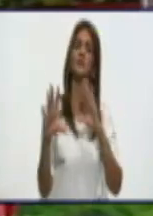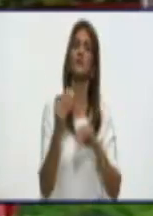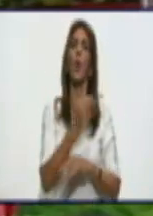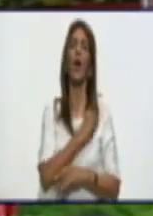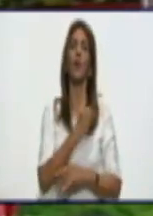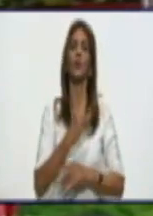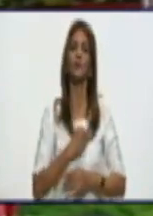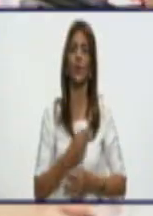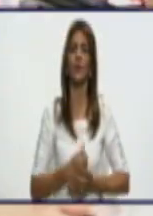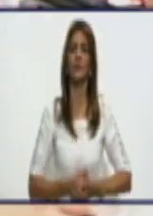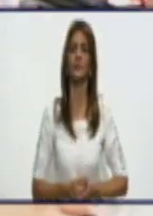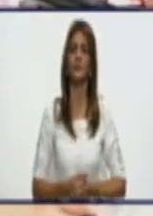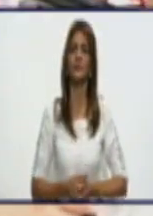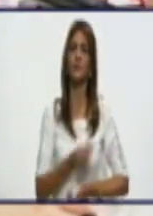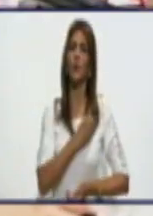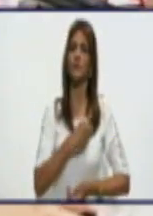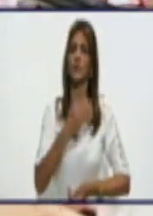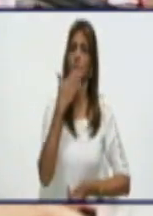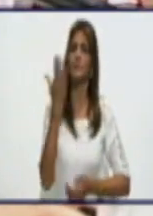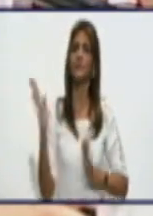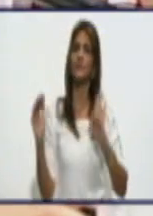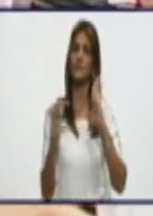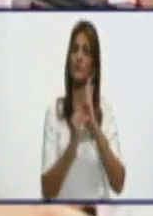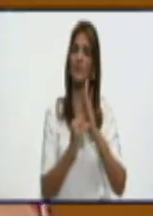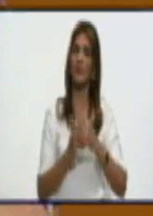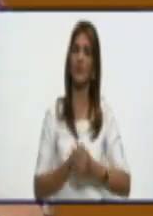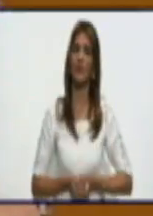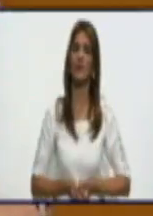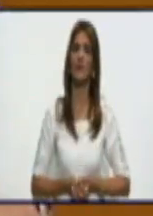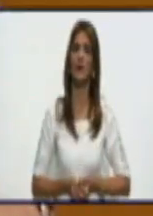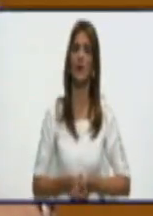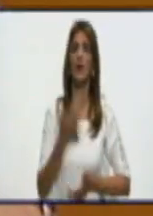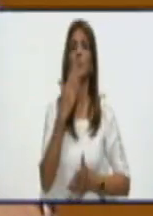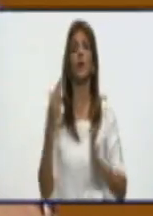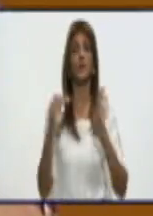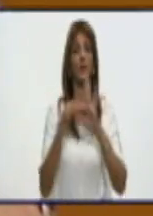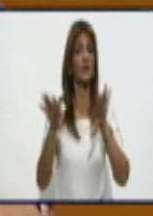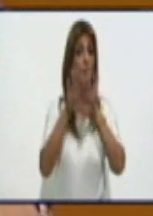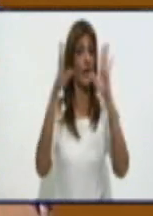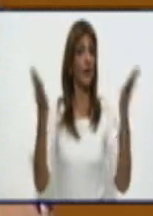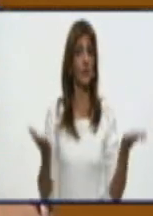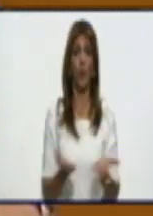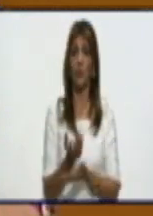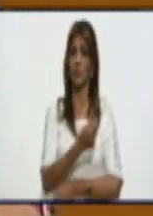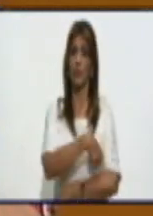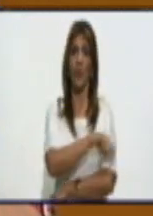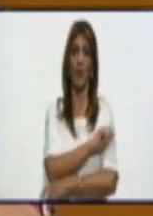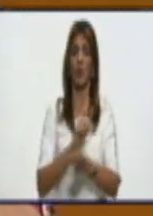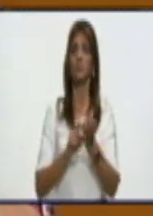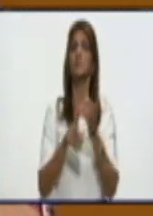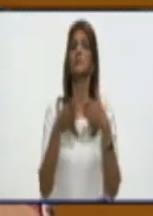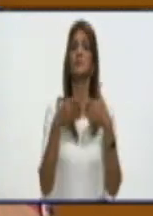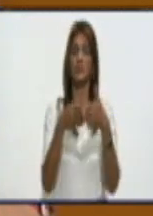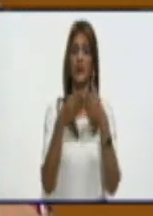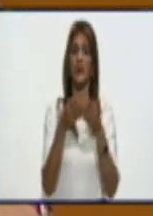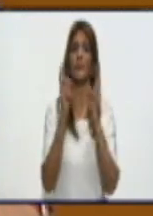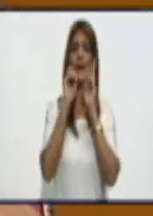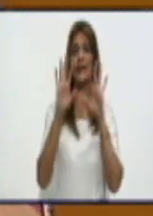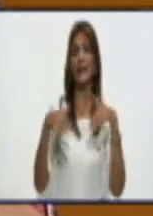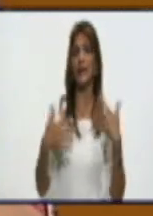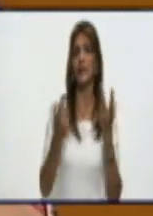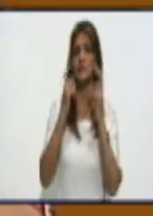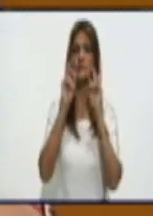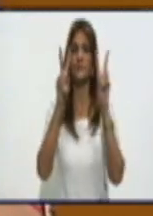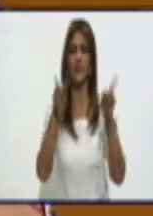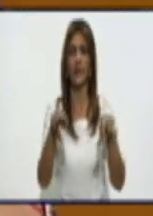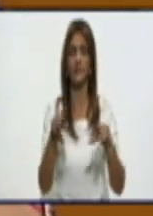Doctora, buenas tardes. Buenas tardes, Yunel, para ti, para todos los presentes en el estudio y para todo el pueblo de Granma que nos asiste. Bien,